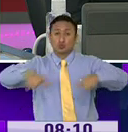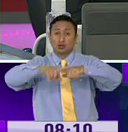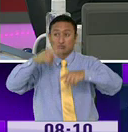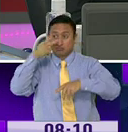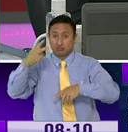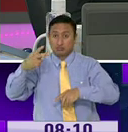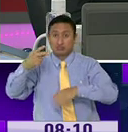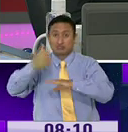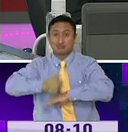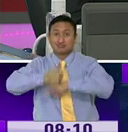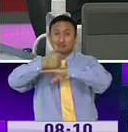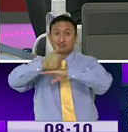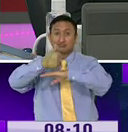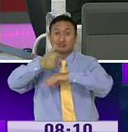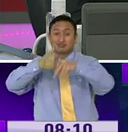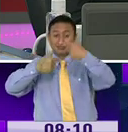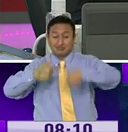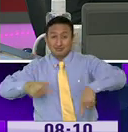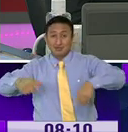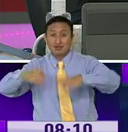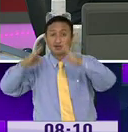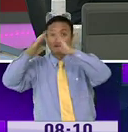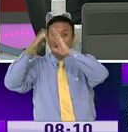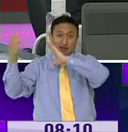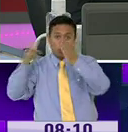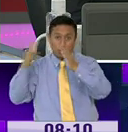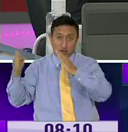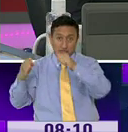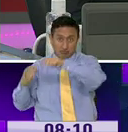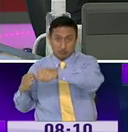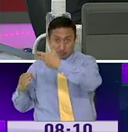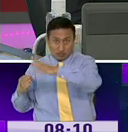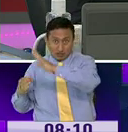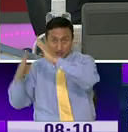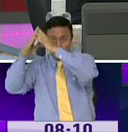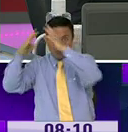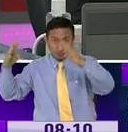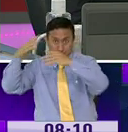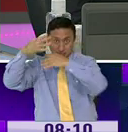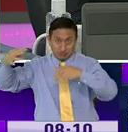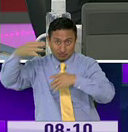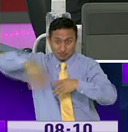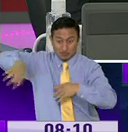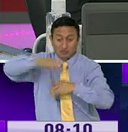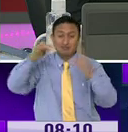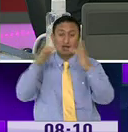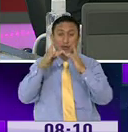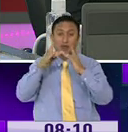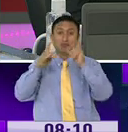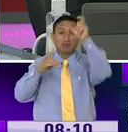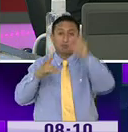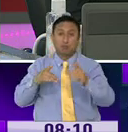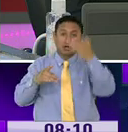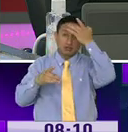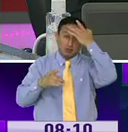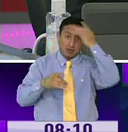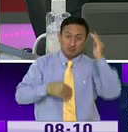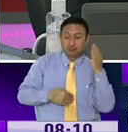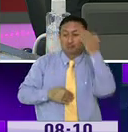vieron que el gobernador Pedro Pablo Eduard ya abrió un coliseo con varias camas para pacientes